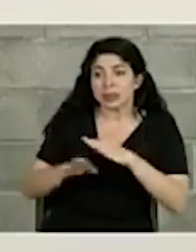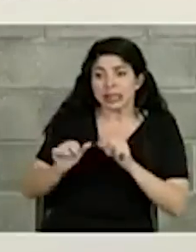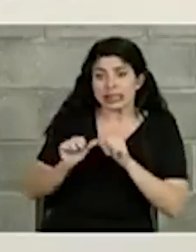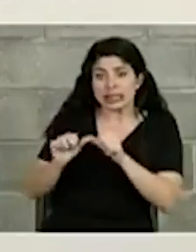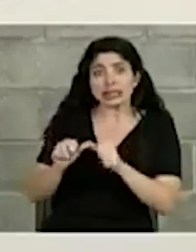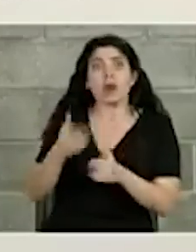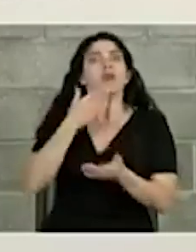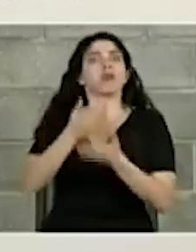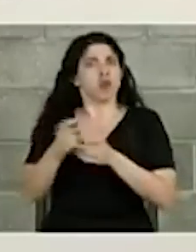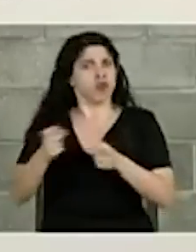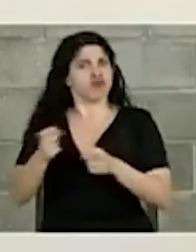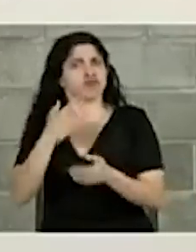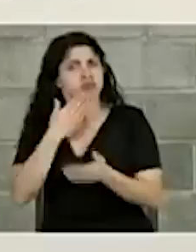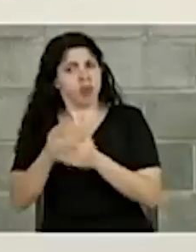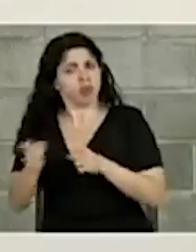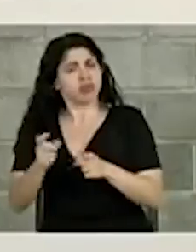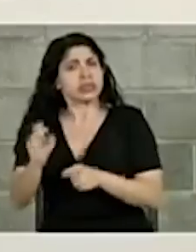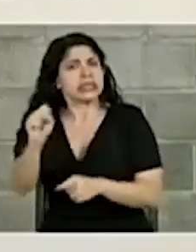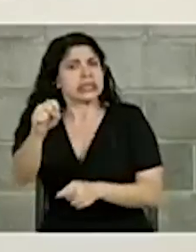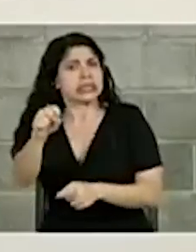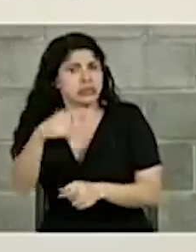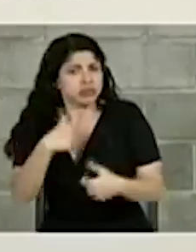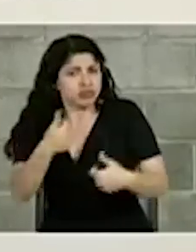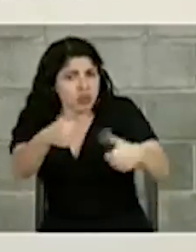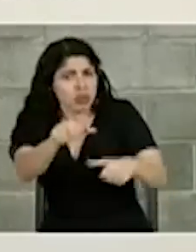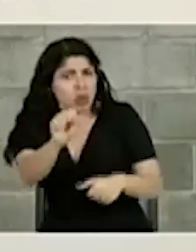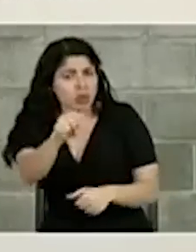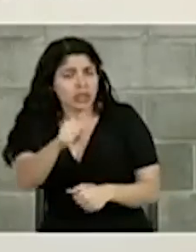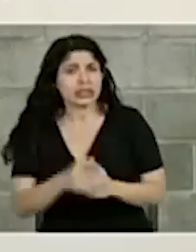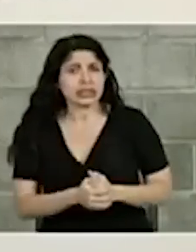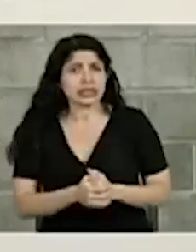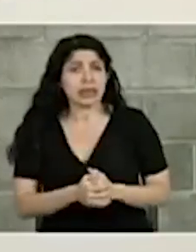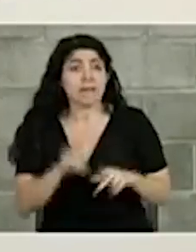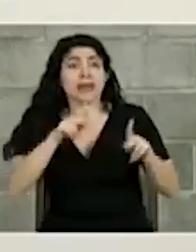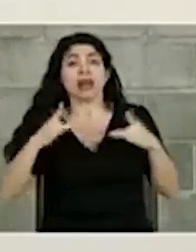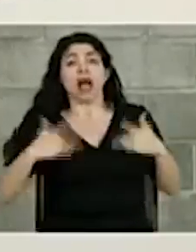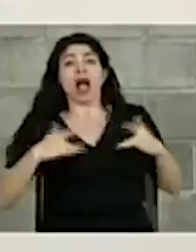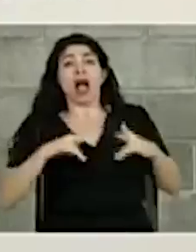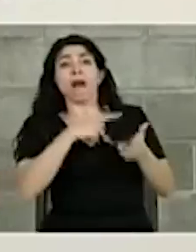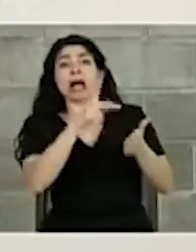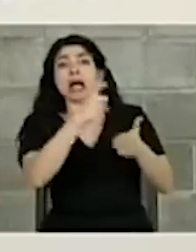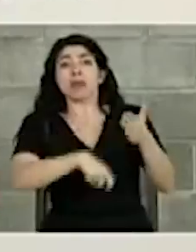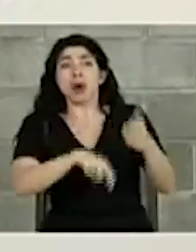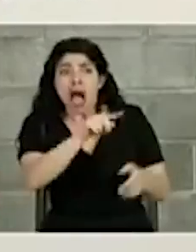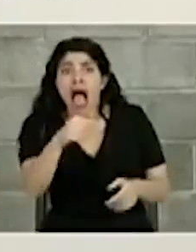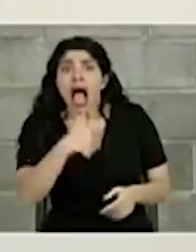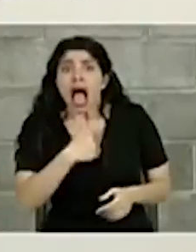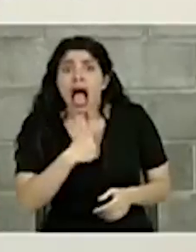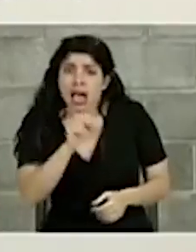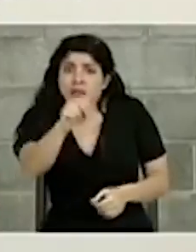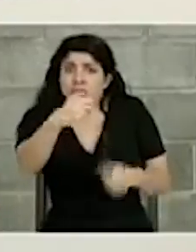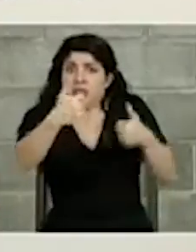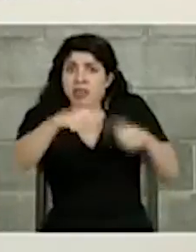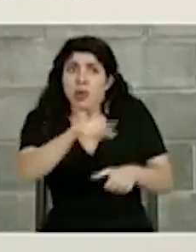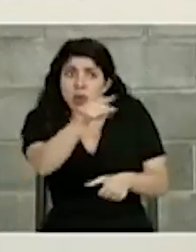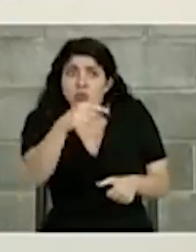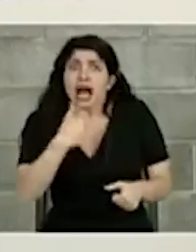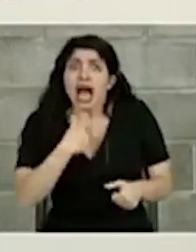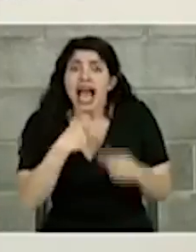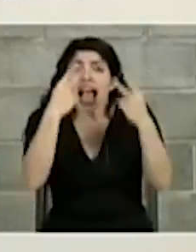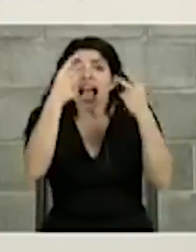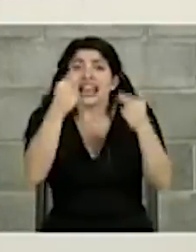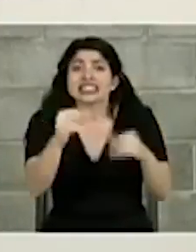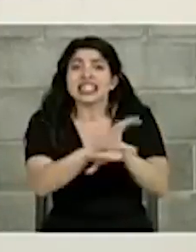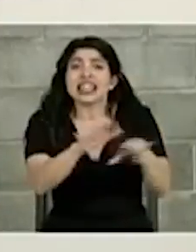si eficiencia eficiencia de acuerdo evasión de acuerdo ustedes lo tienen en las manos ahí está la hacienda